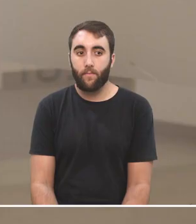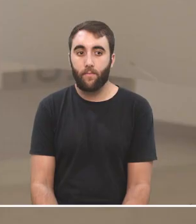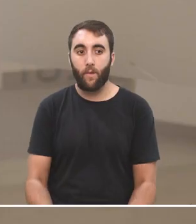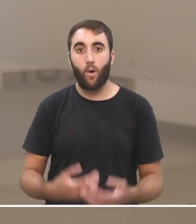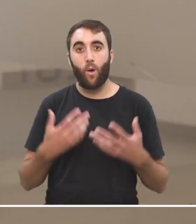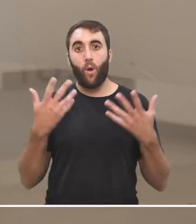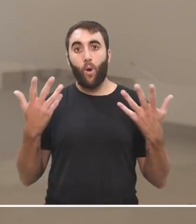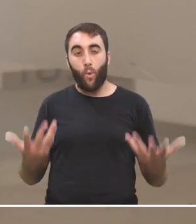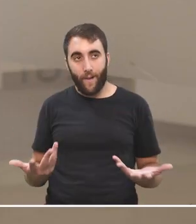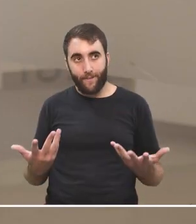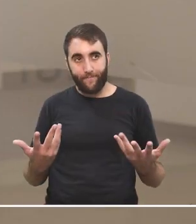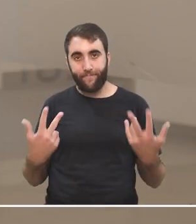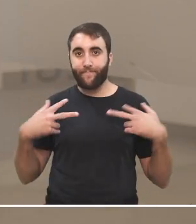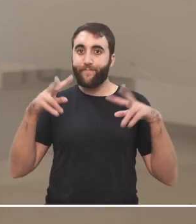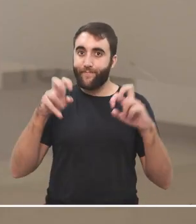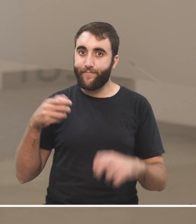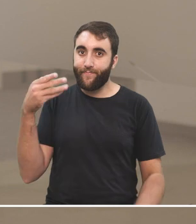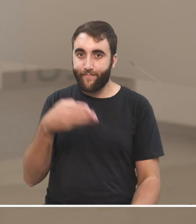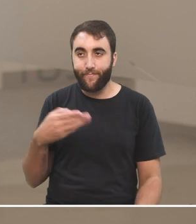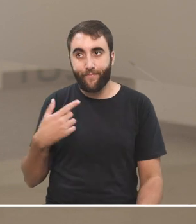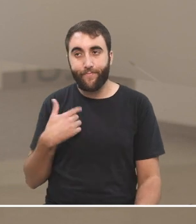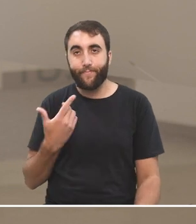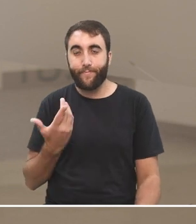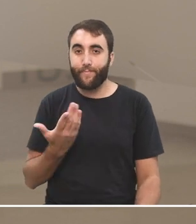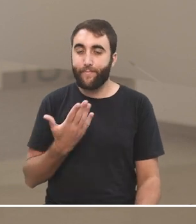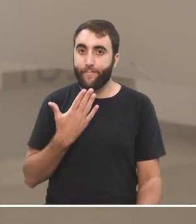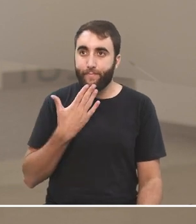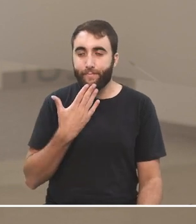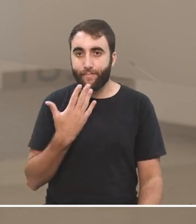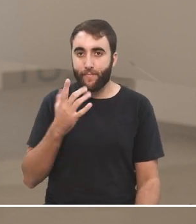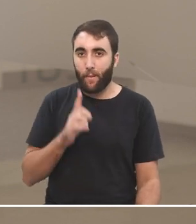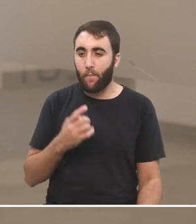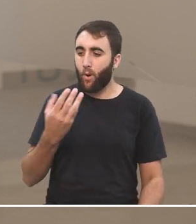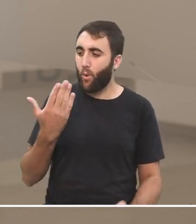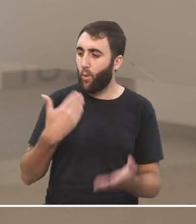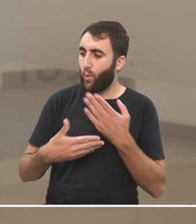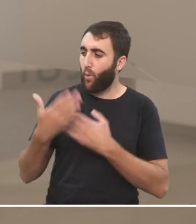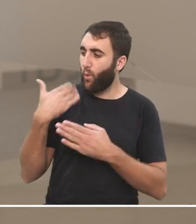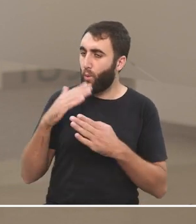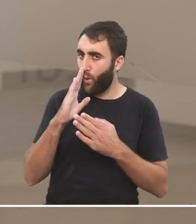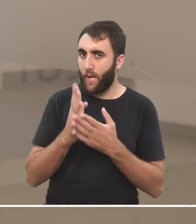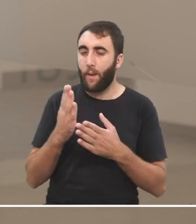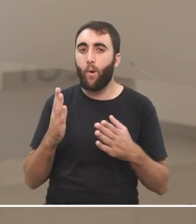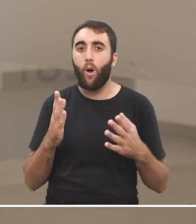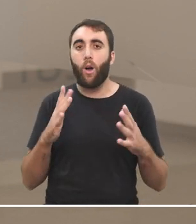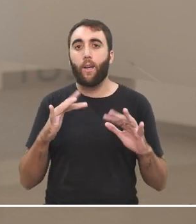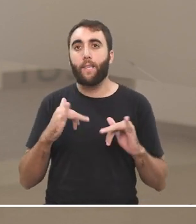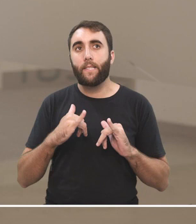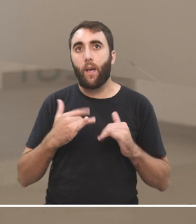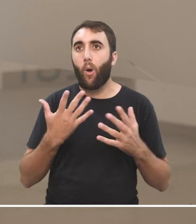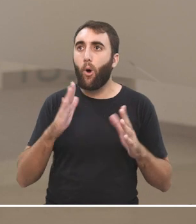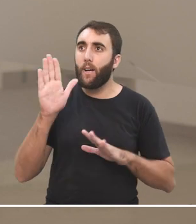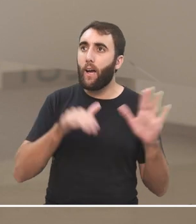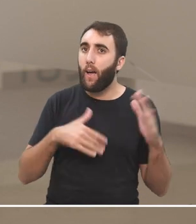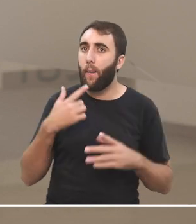bueno el tema de la participación es curioso también porque hay en el último tiempo hubo toda una inflación del llamado a participar